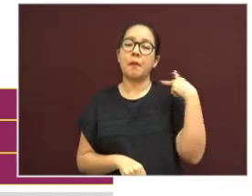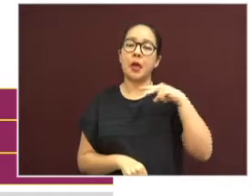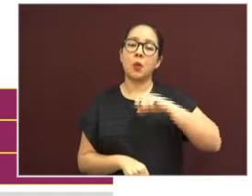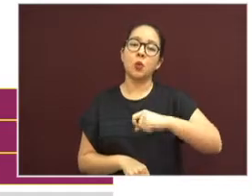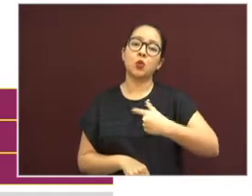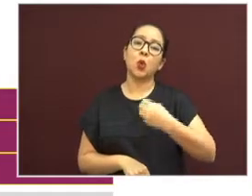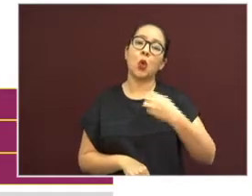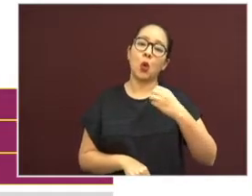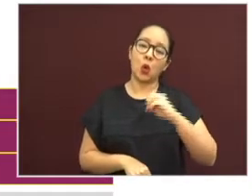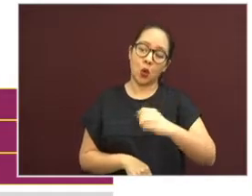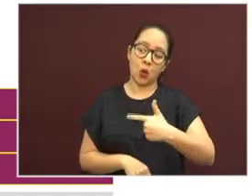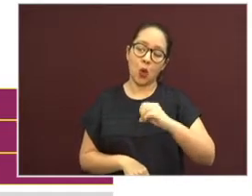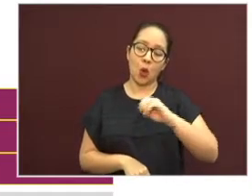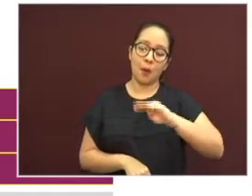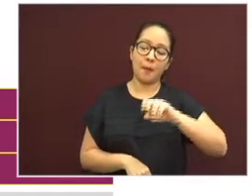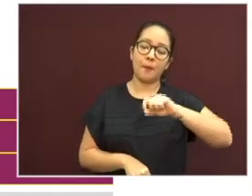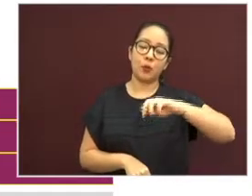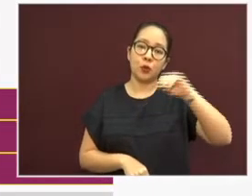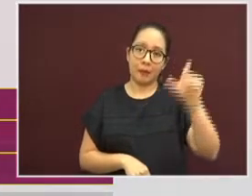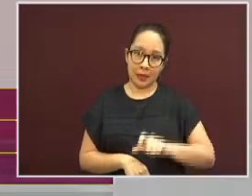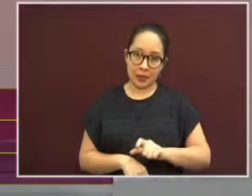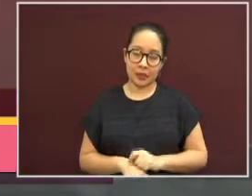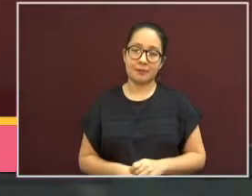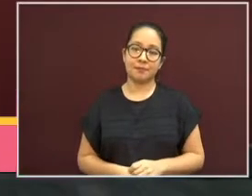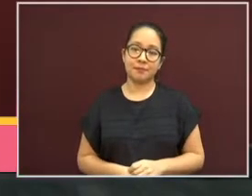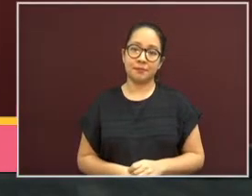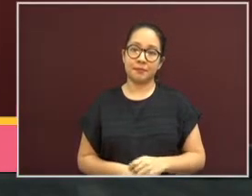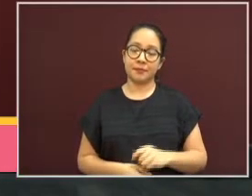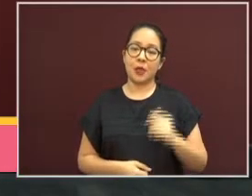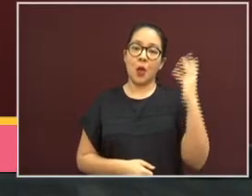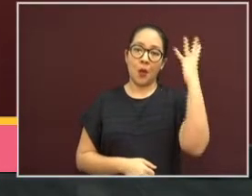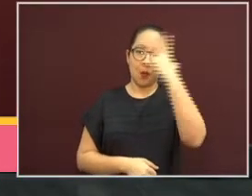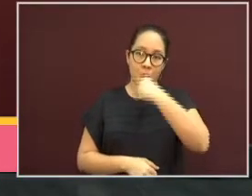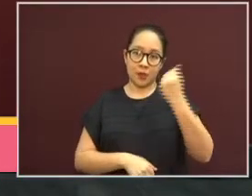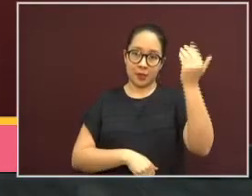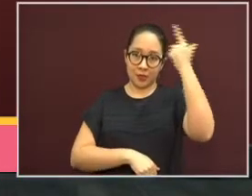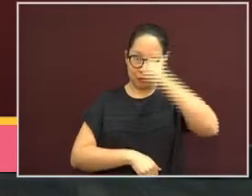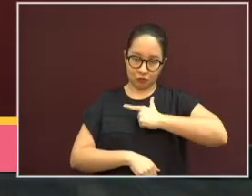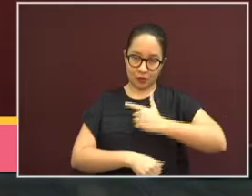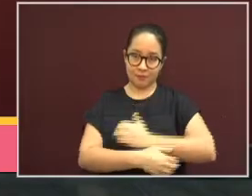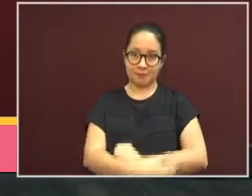.mx. Que pasen ustedes muy, pero muy buenas noches.